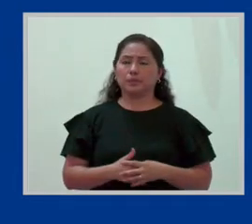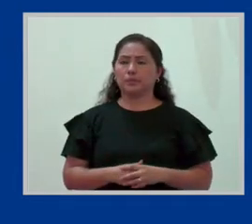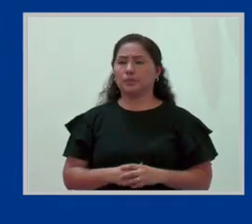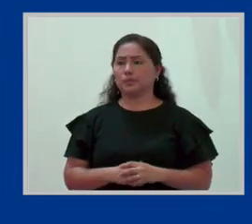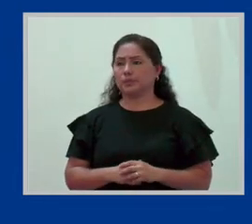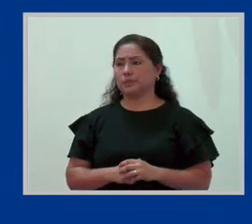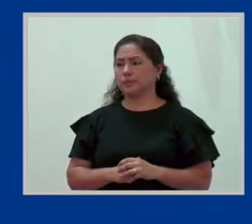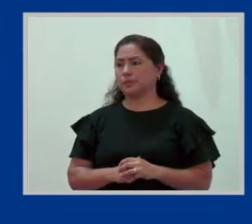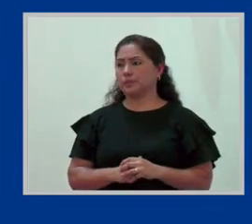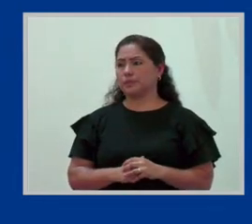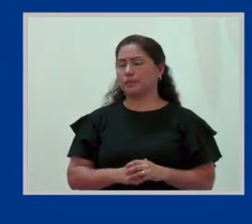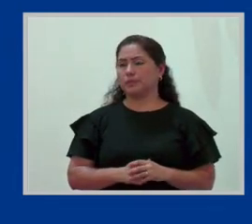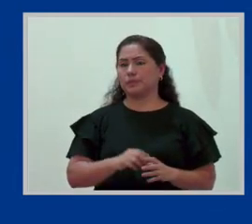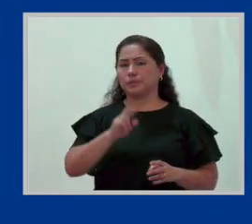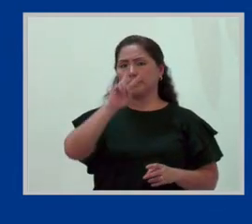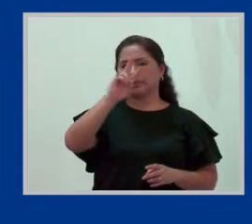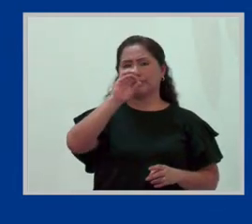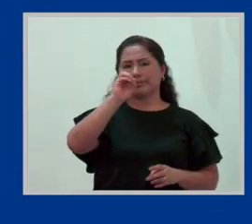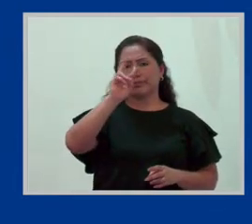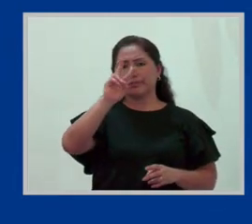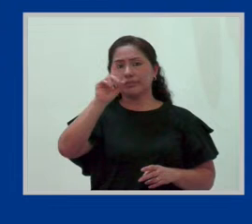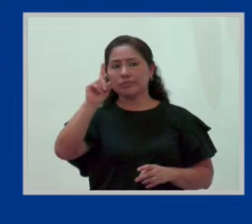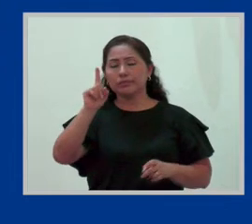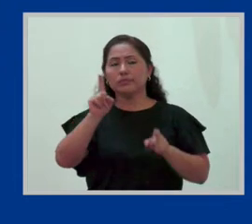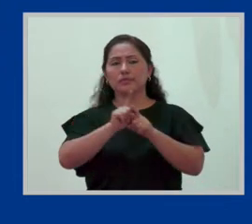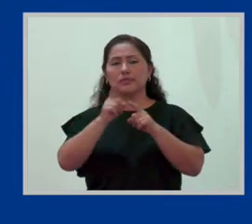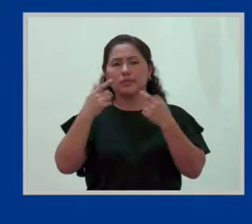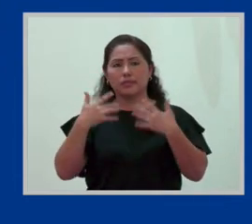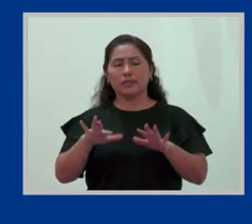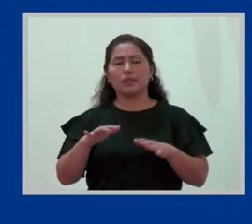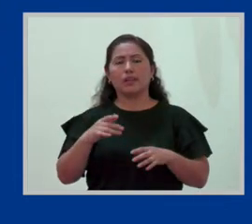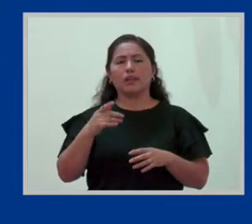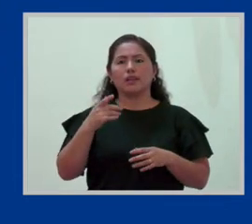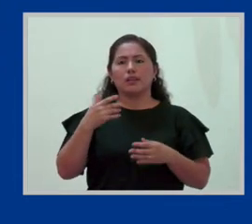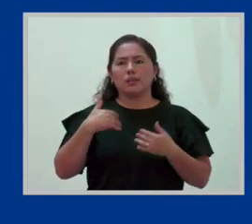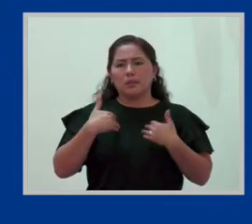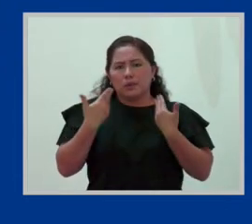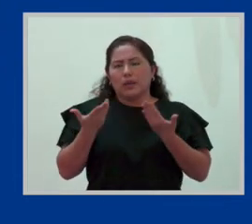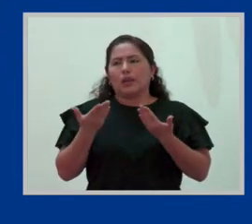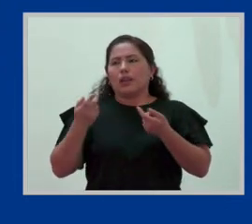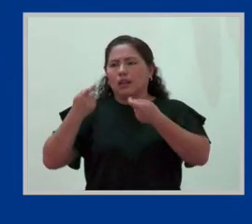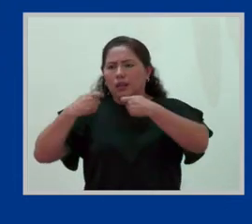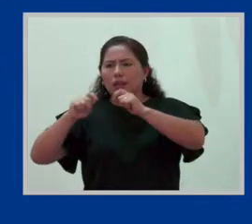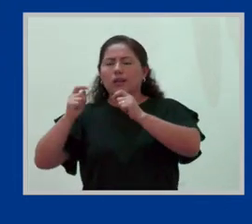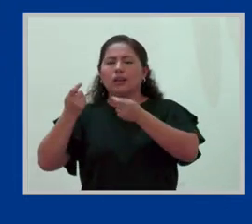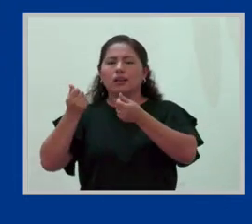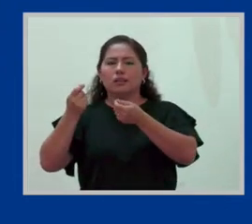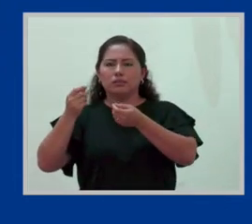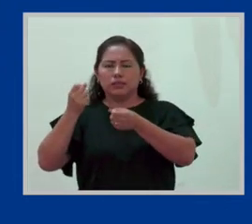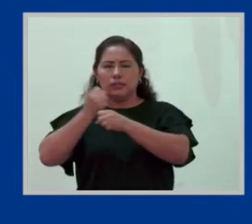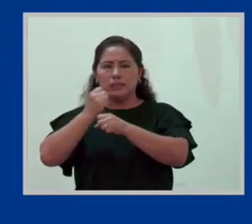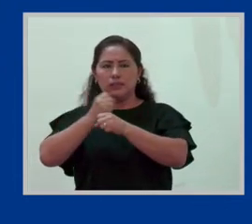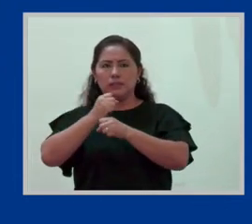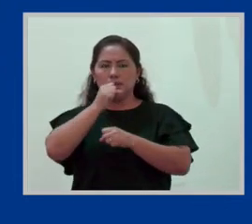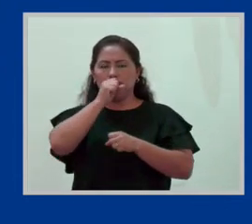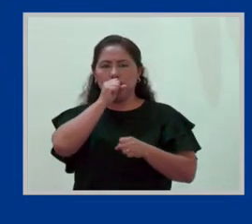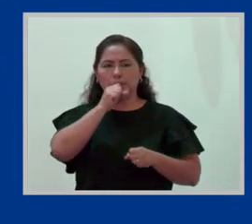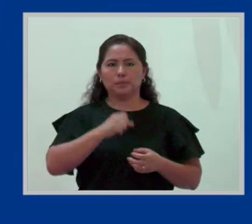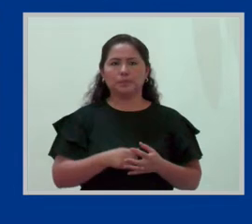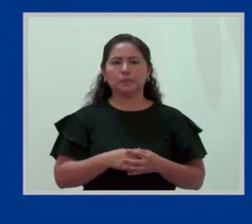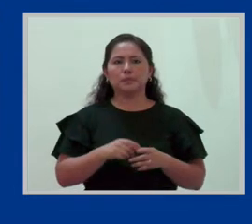En el 2021, ya con una recuperación económica, porque empezaron a funcionar más actividades económicas,